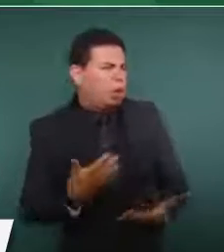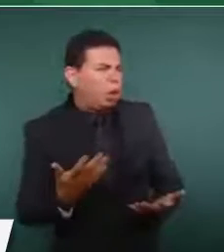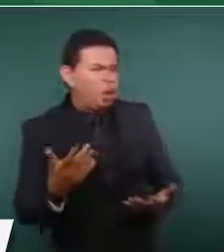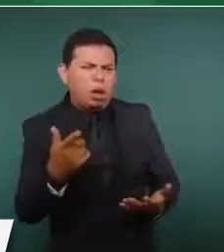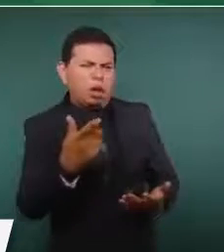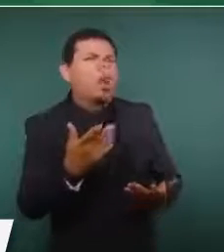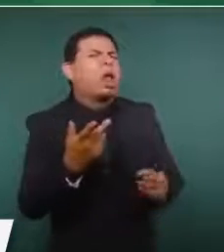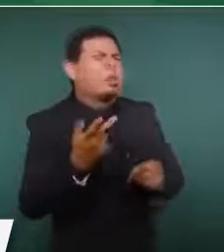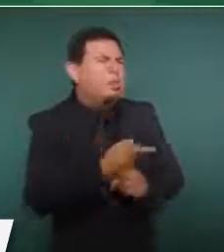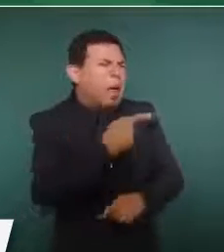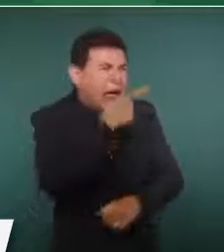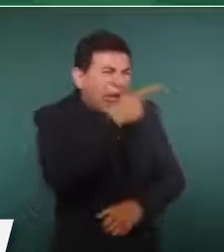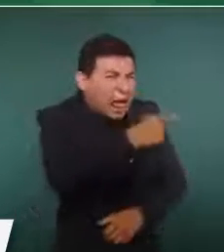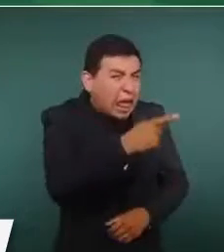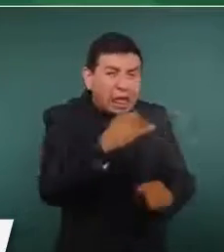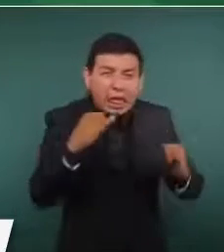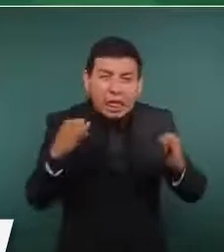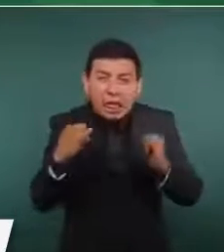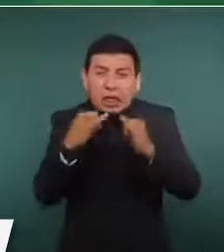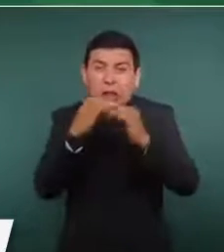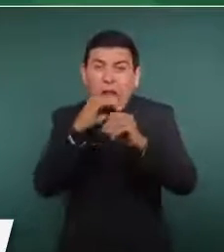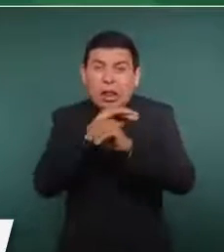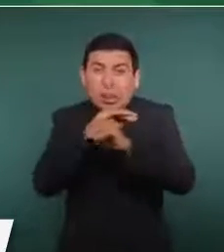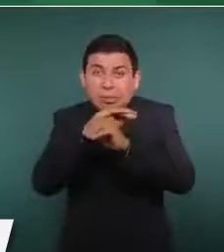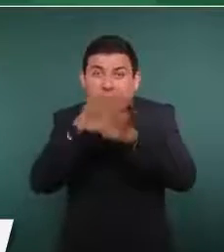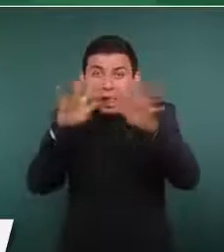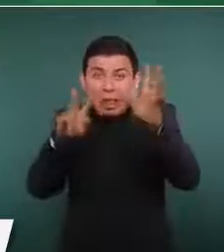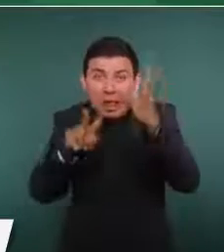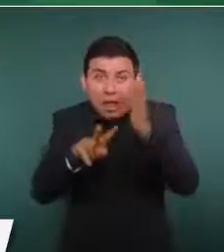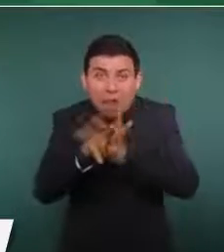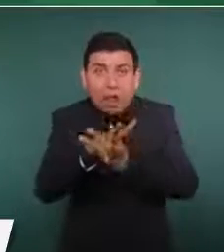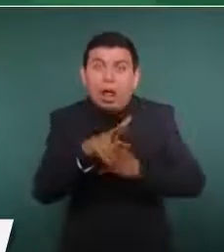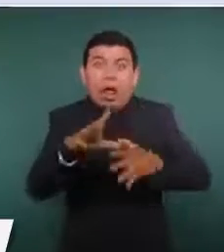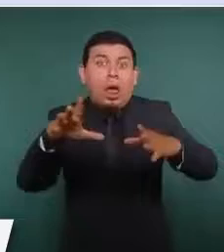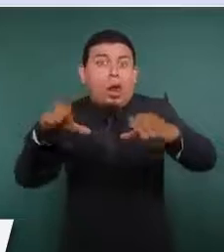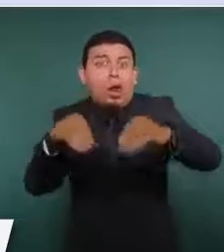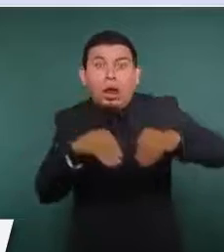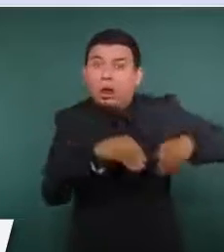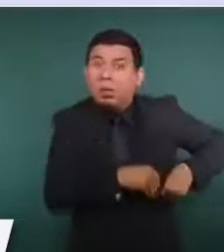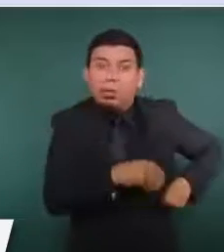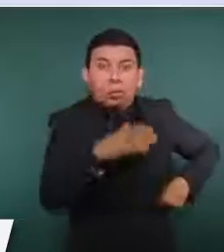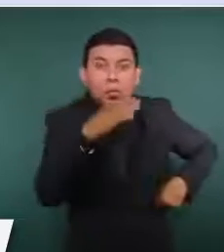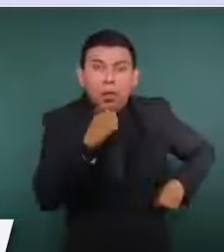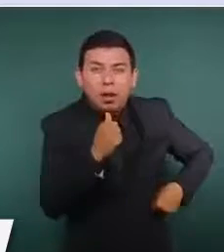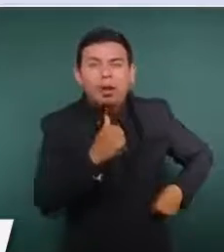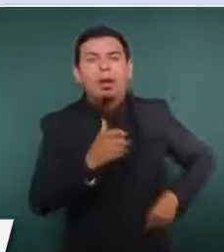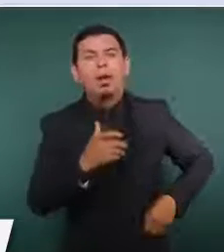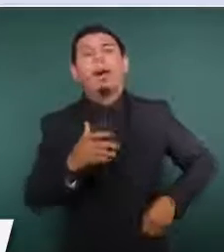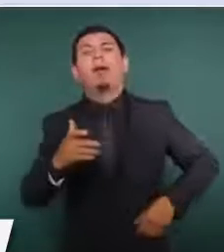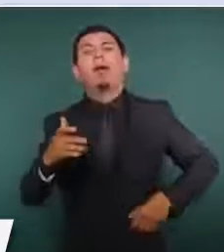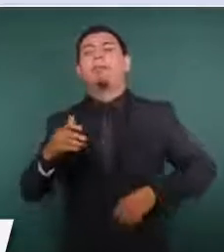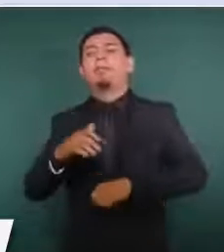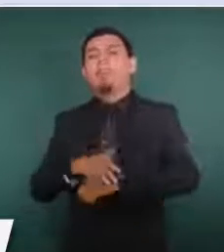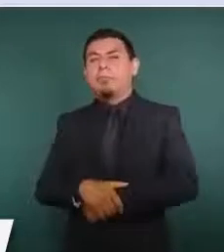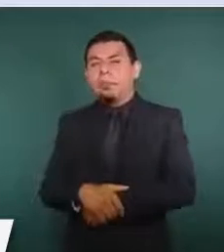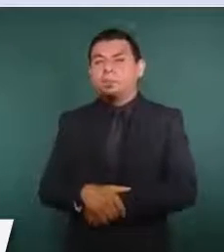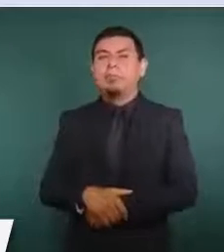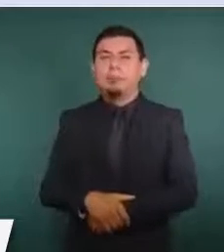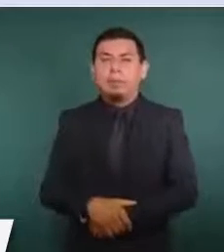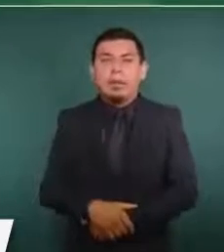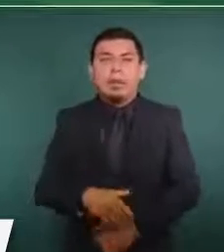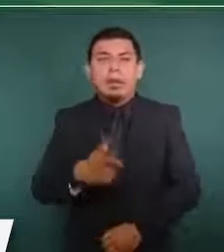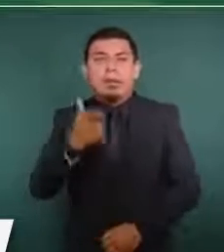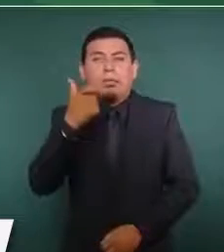el Instituto de la Transparencia, que cuesta mil